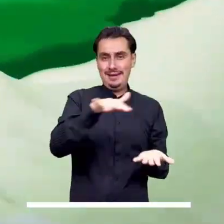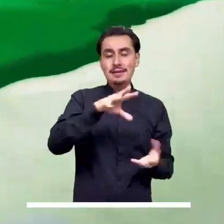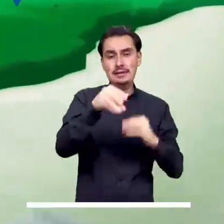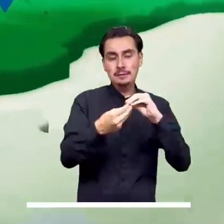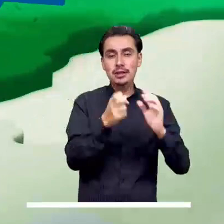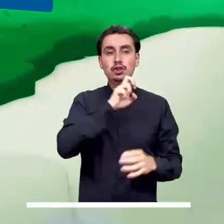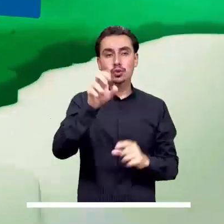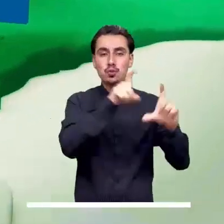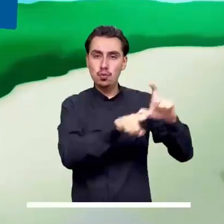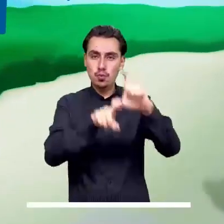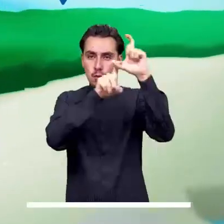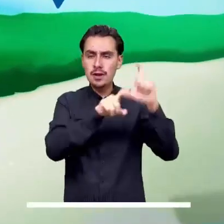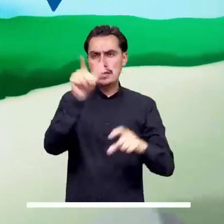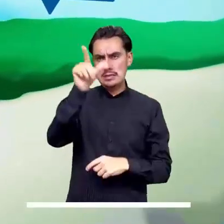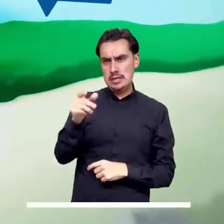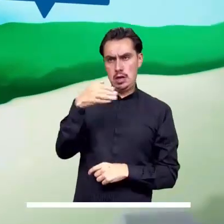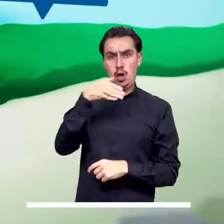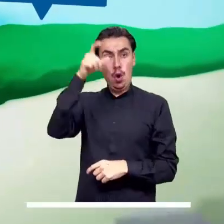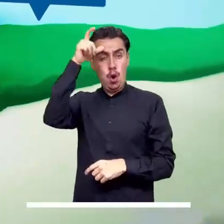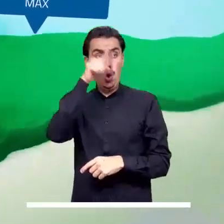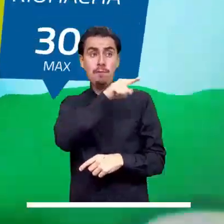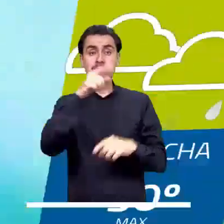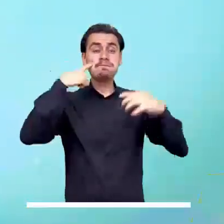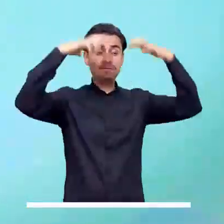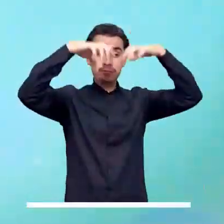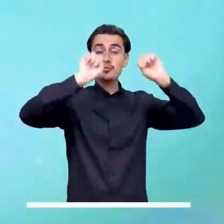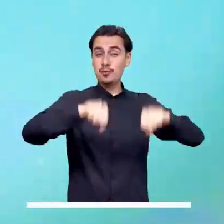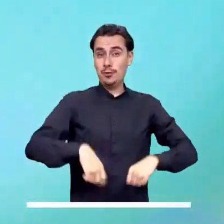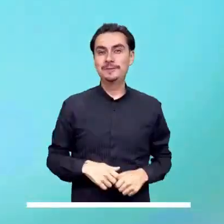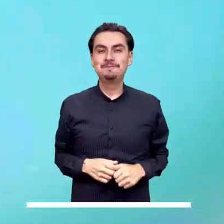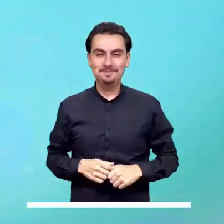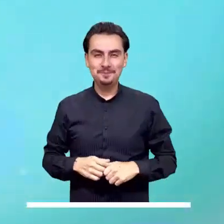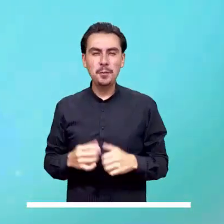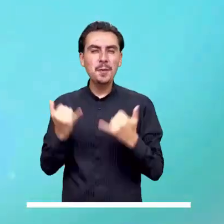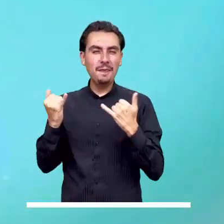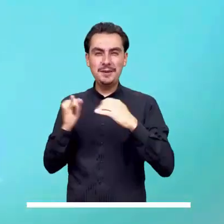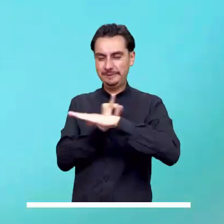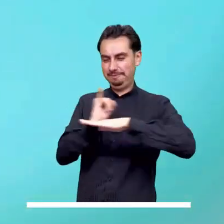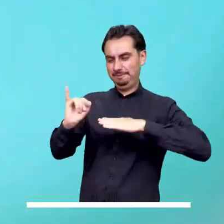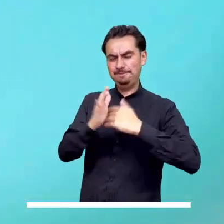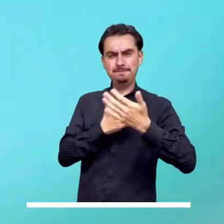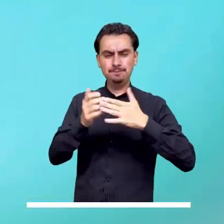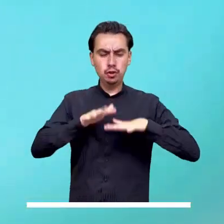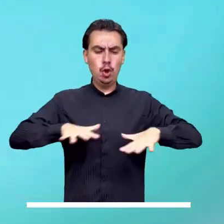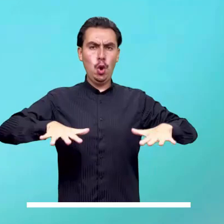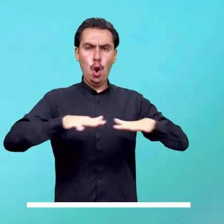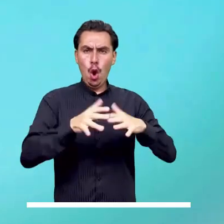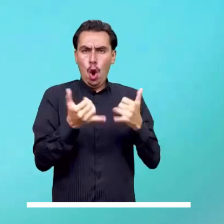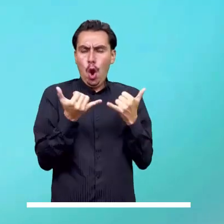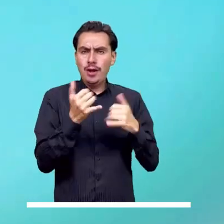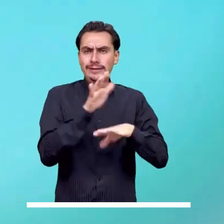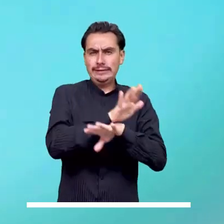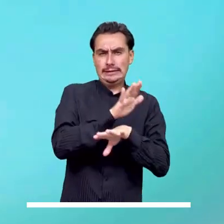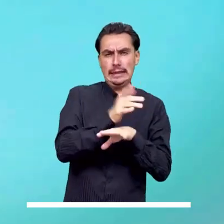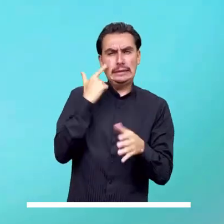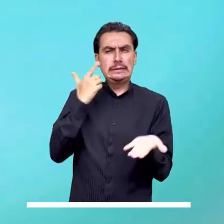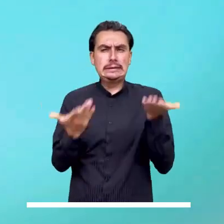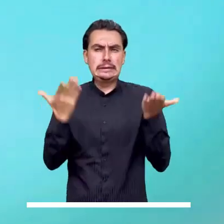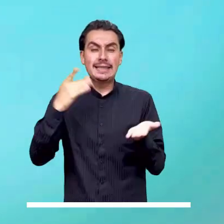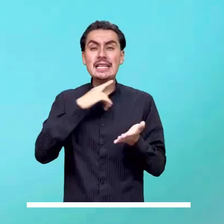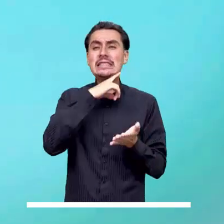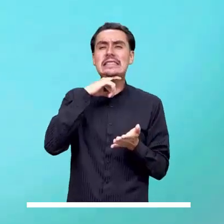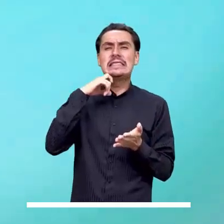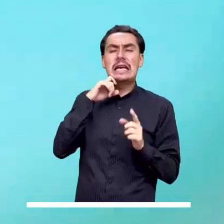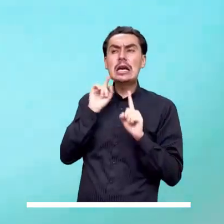y el norte de los departamentos de Cesar, Magdalena y Atlántico. Un cielo entre ligera y parcialmente nublado tendremos en el